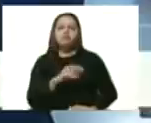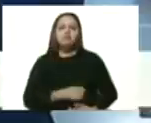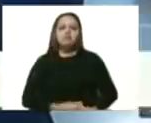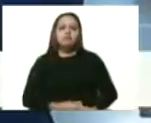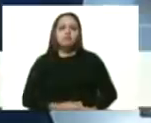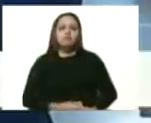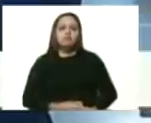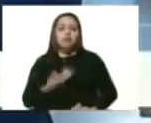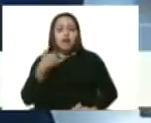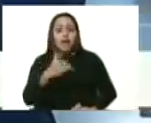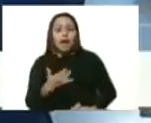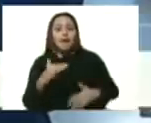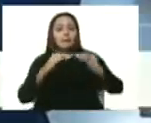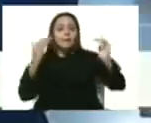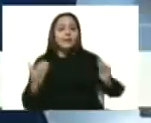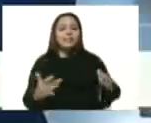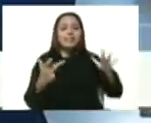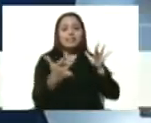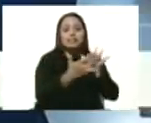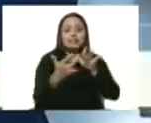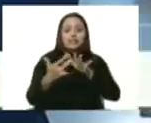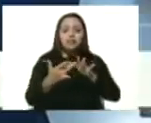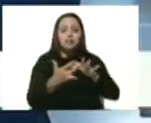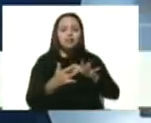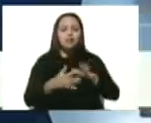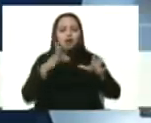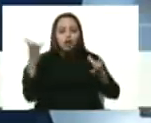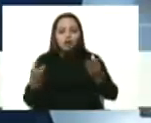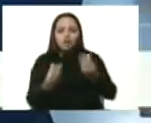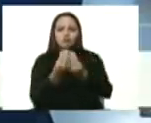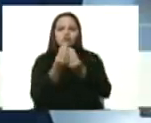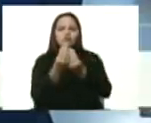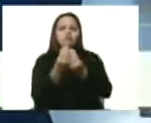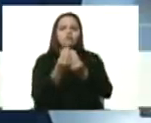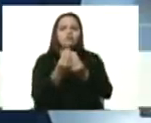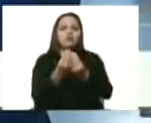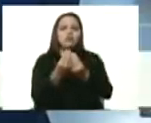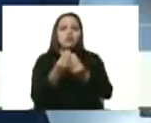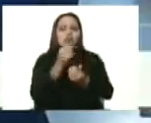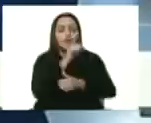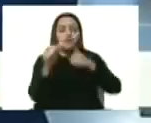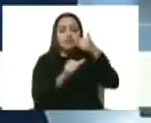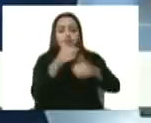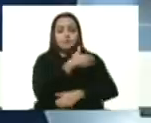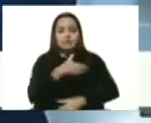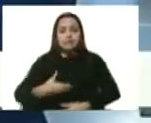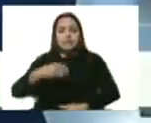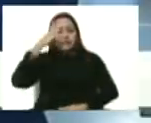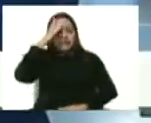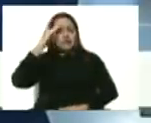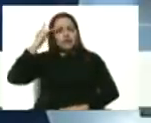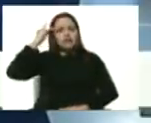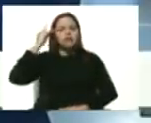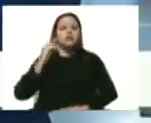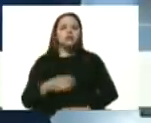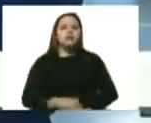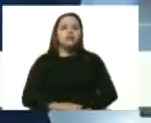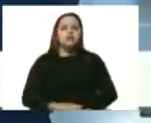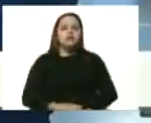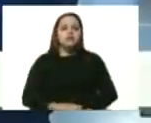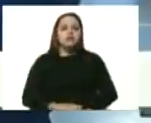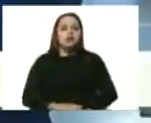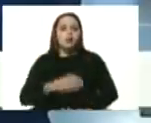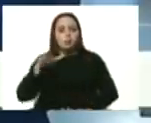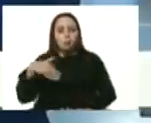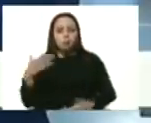avanzan estas mesas técnicas con la presencia de la vicepresidenta ejecutiva de la República, Delsi Rodríguez, esto a fin de